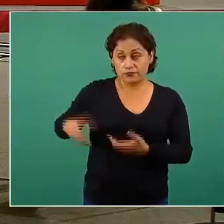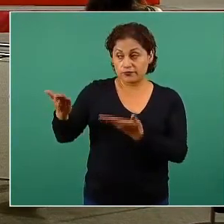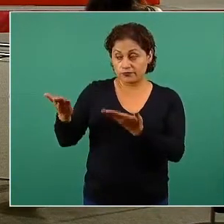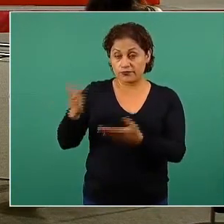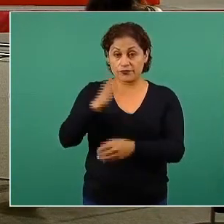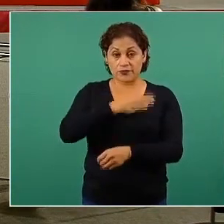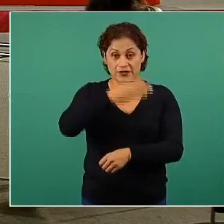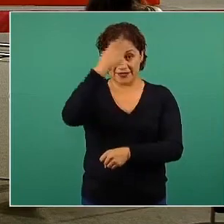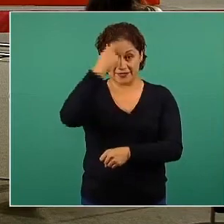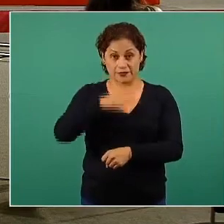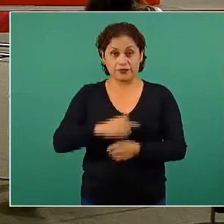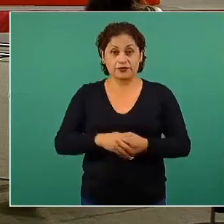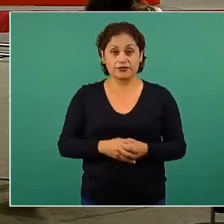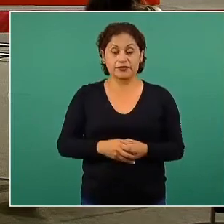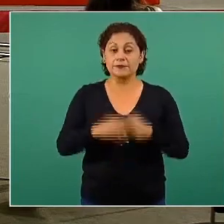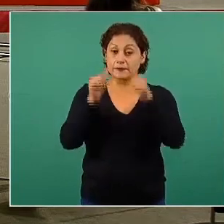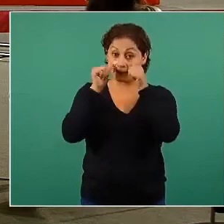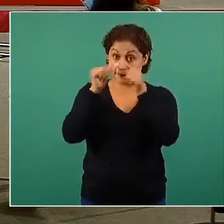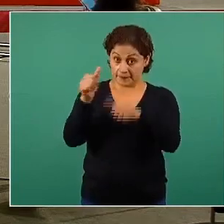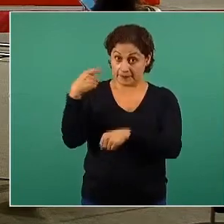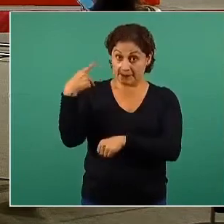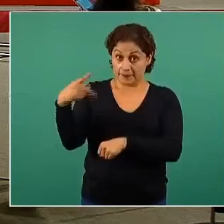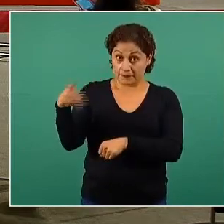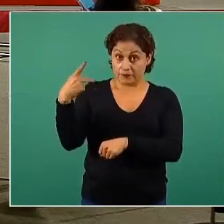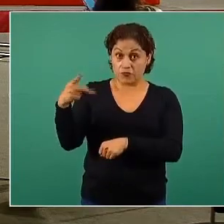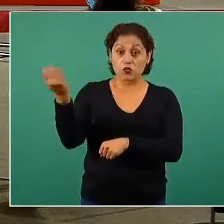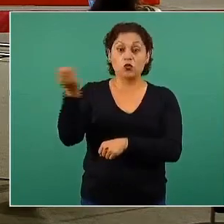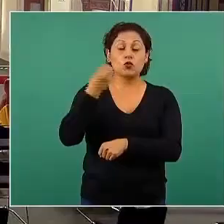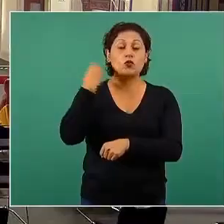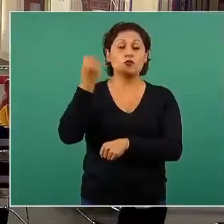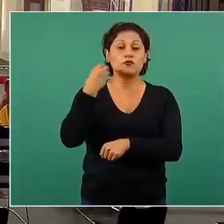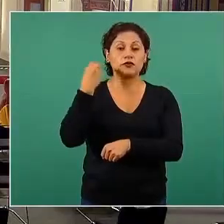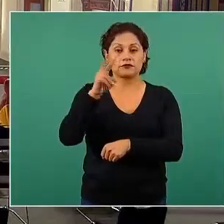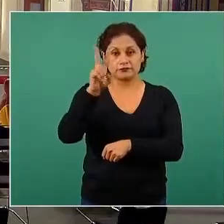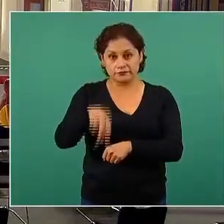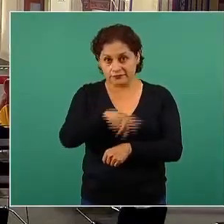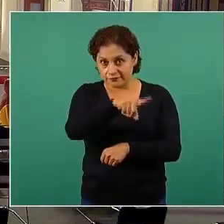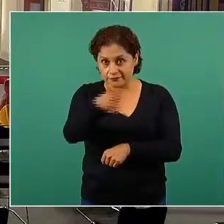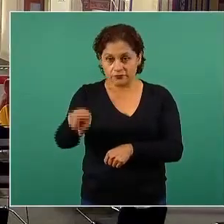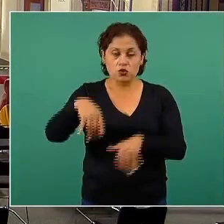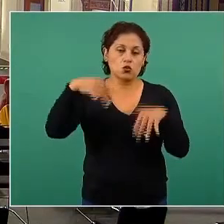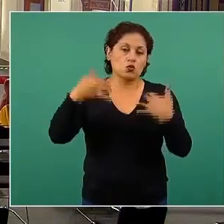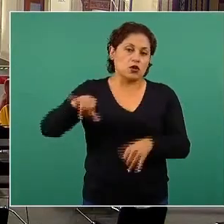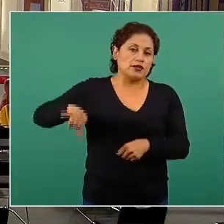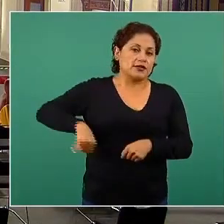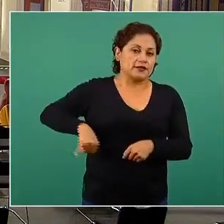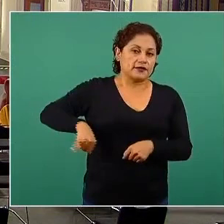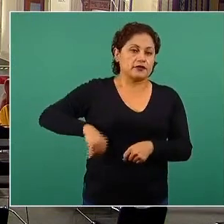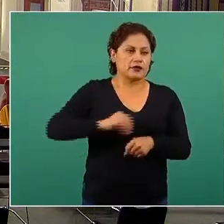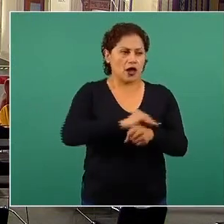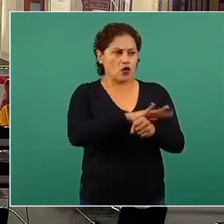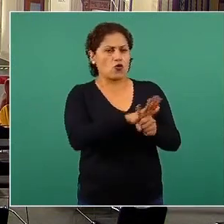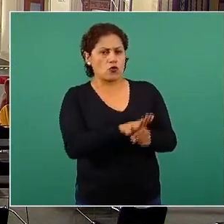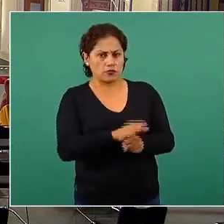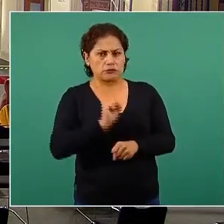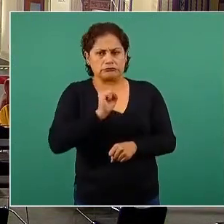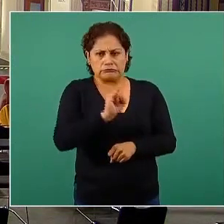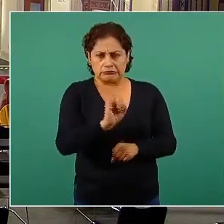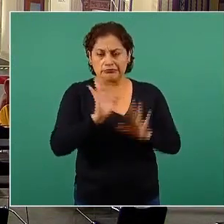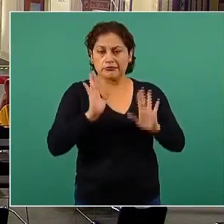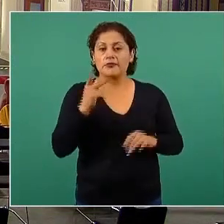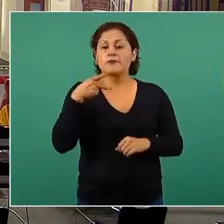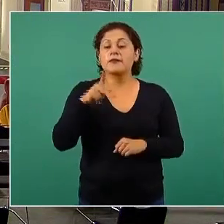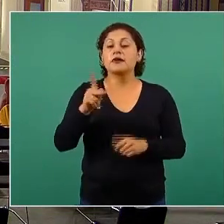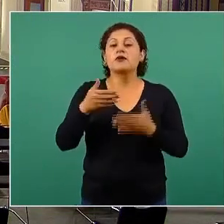a escuchar la presentación y verán que esto es algo de interés general, de interés público, más allá de COVID, pero desde luego, ahora que